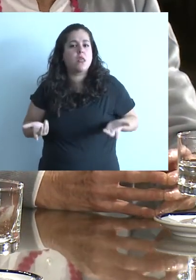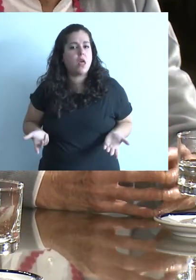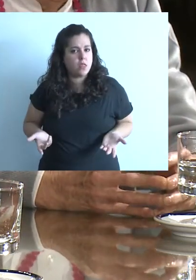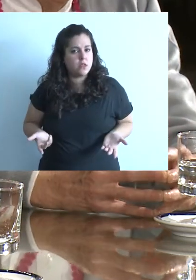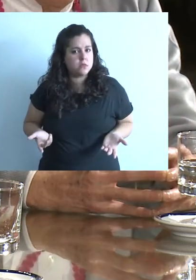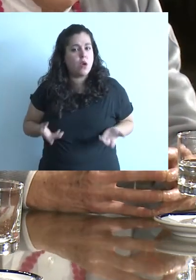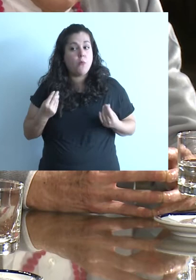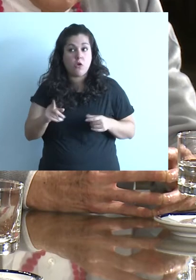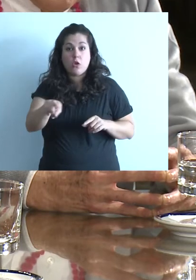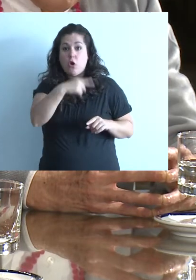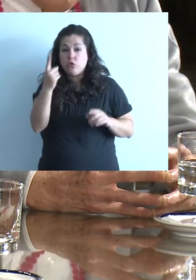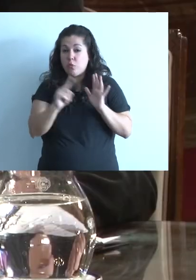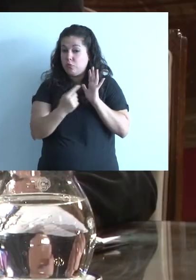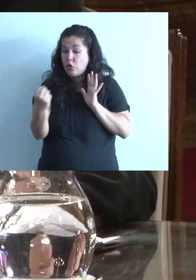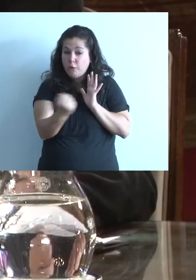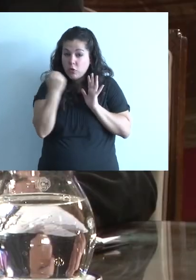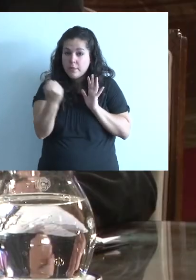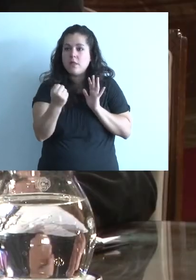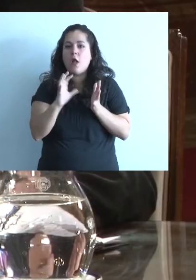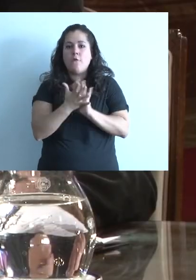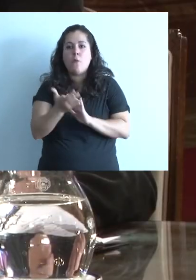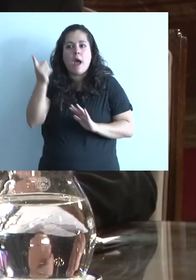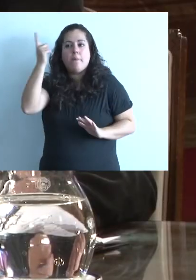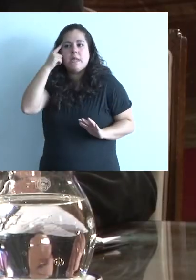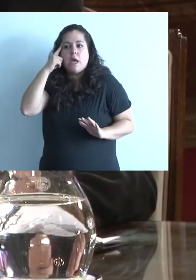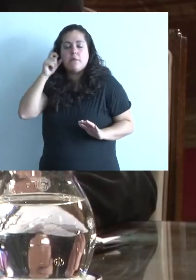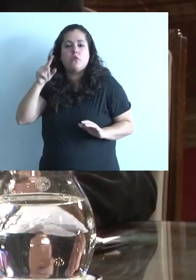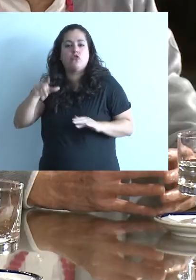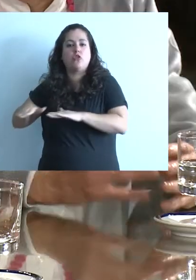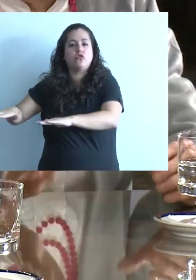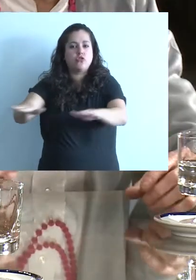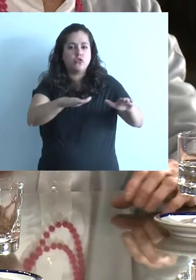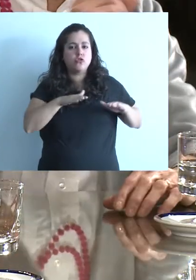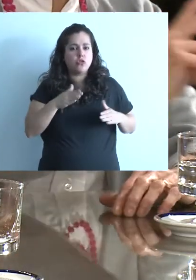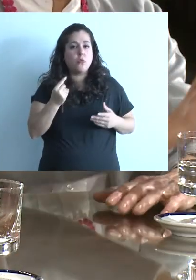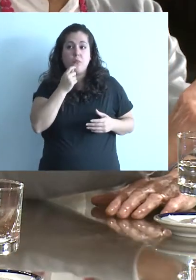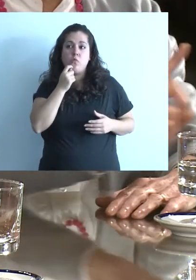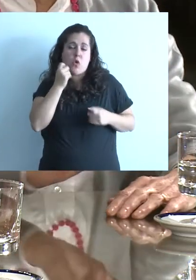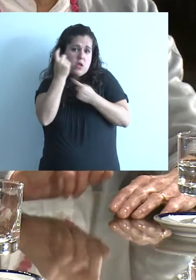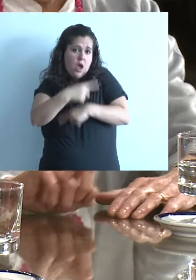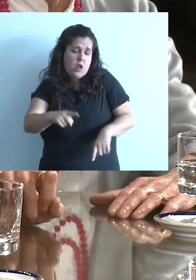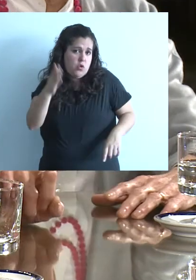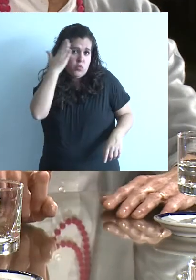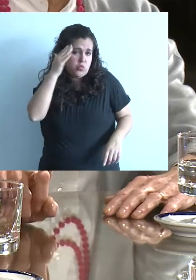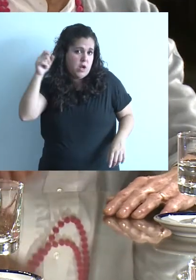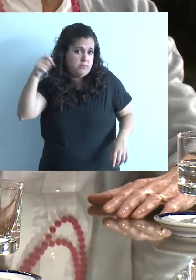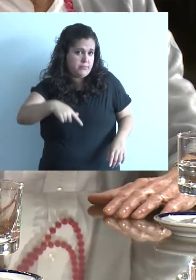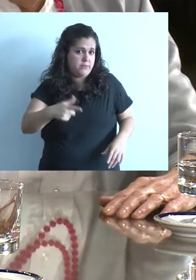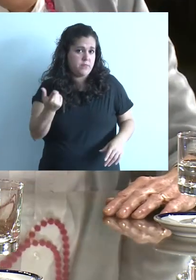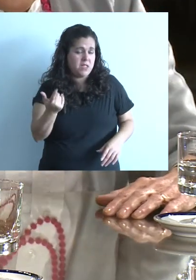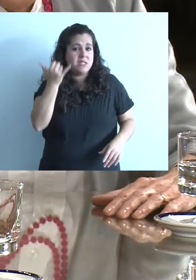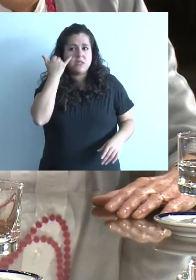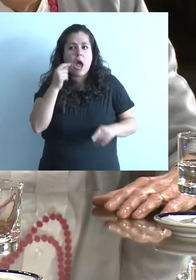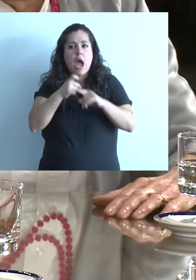es la potencialidad del pensamiento colectivo. Esto ya lo habíamos visto como un rasgo cultural